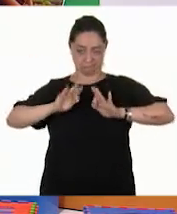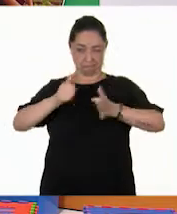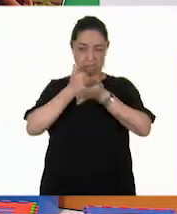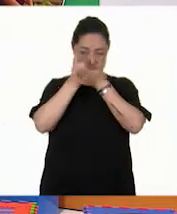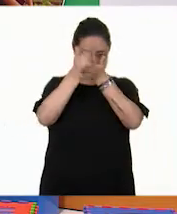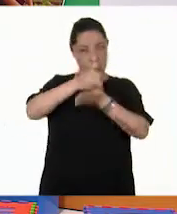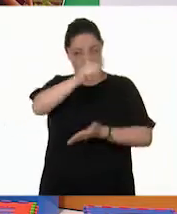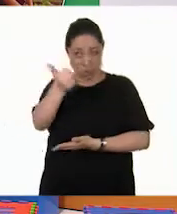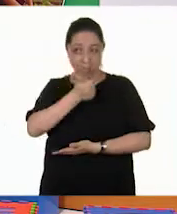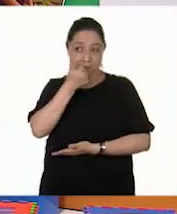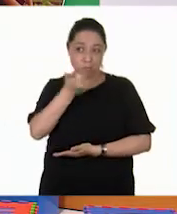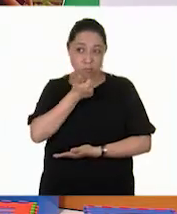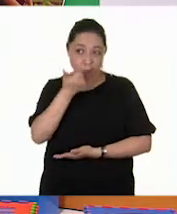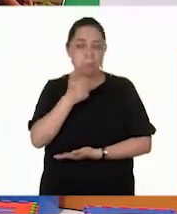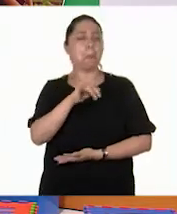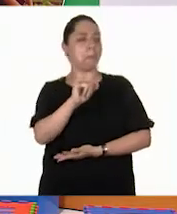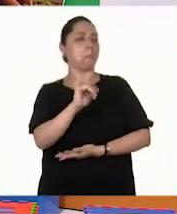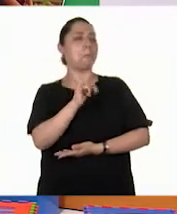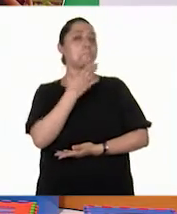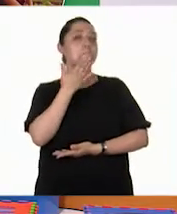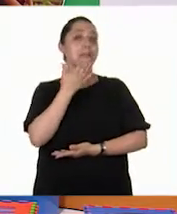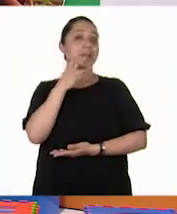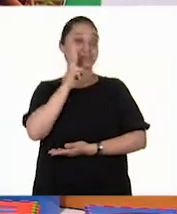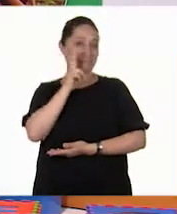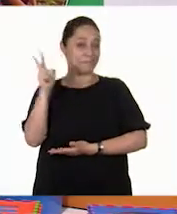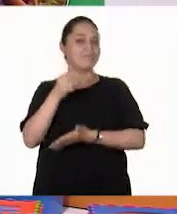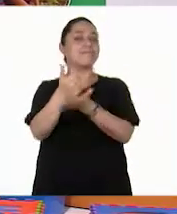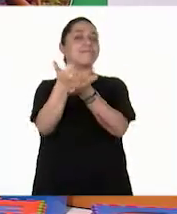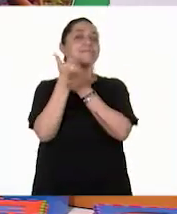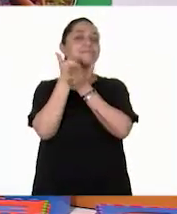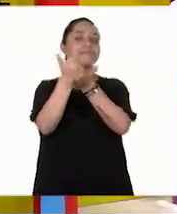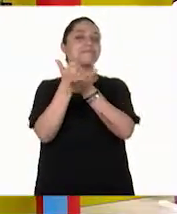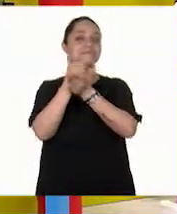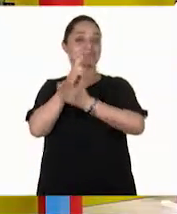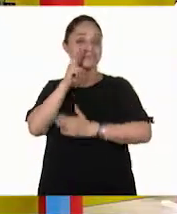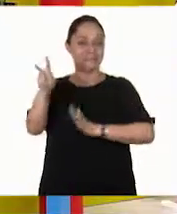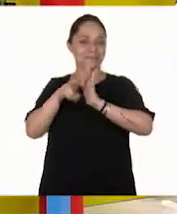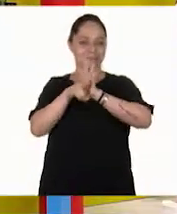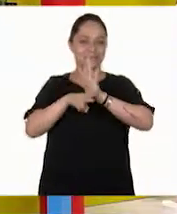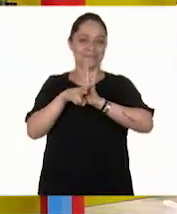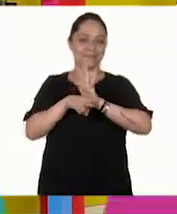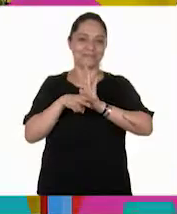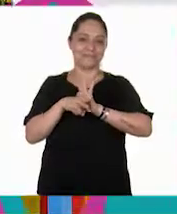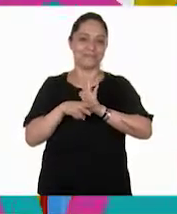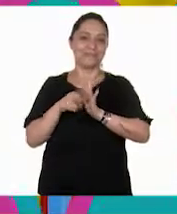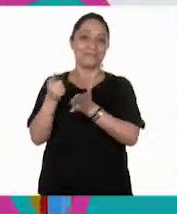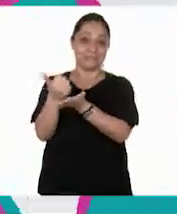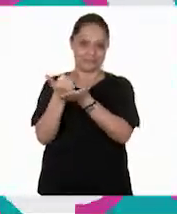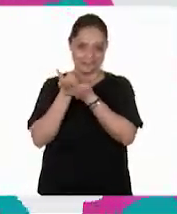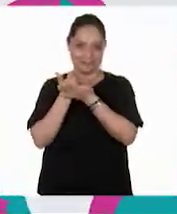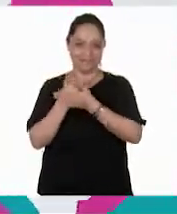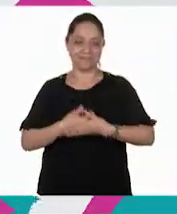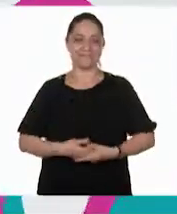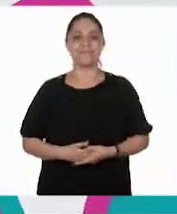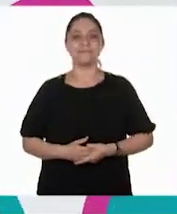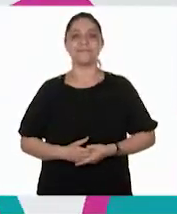de otro de nuestros alumnos. Está bien. A ver, ayuda, por favor. Vamos a ver el siguiente video para que nos ayuden. ¡Listo!